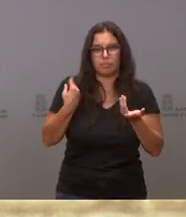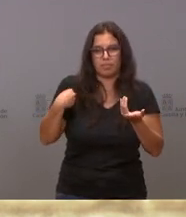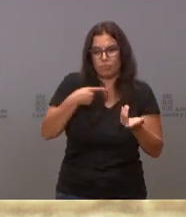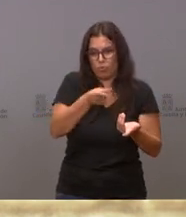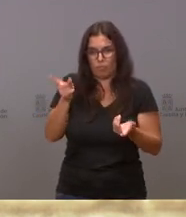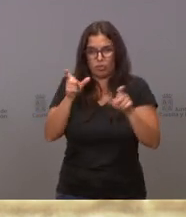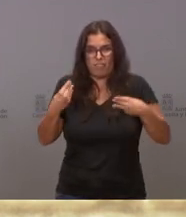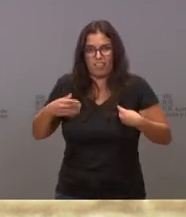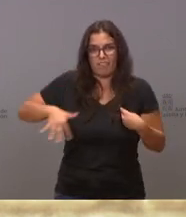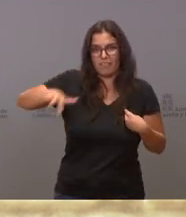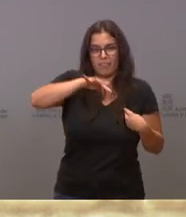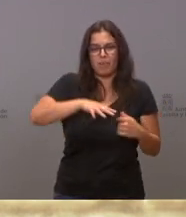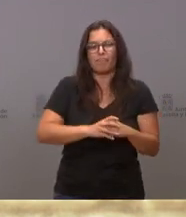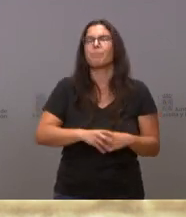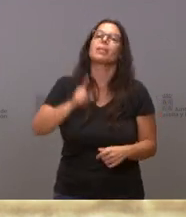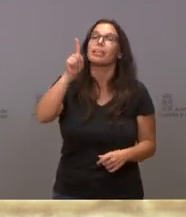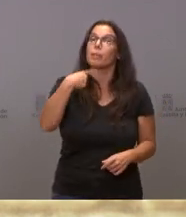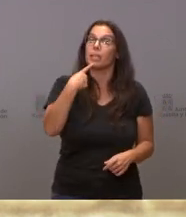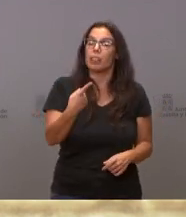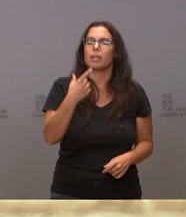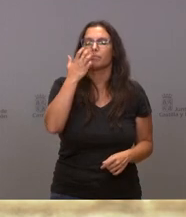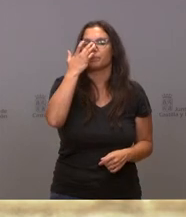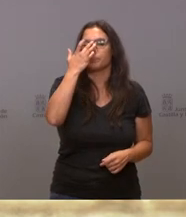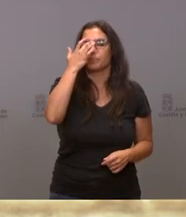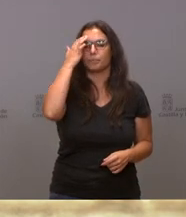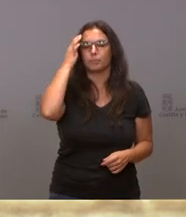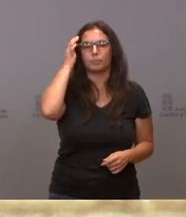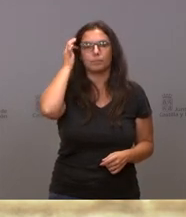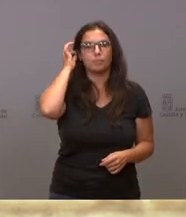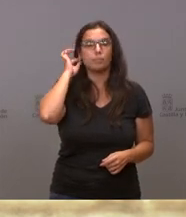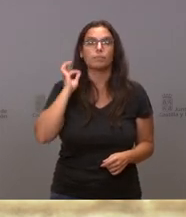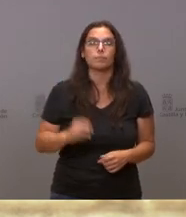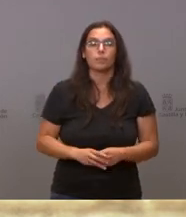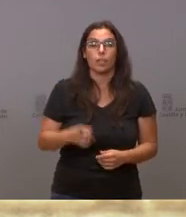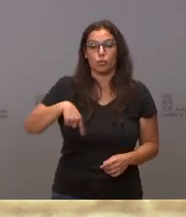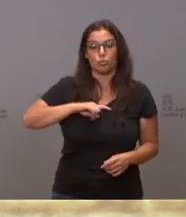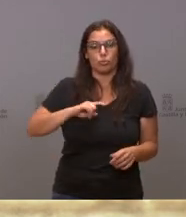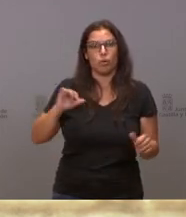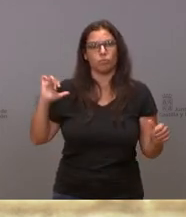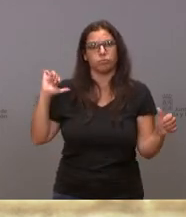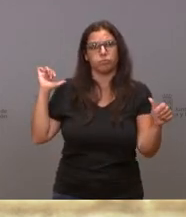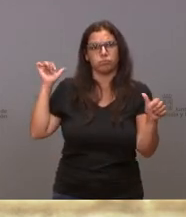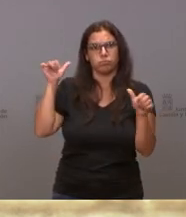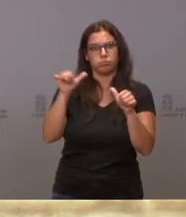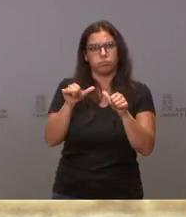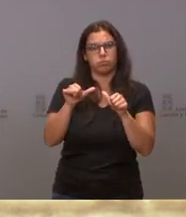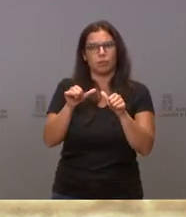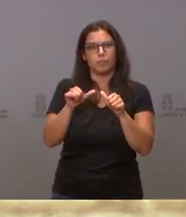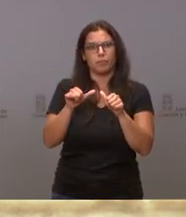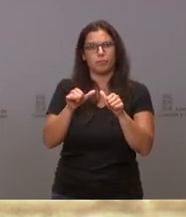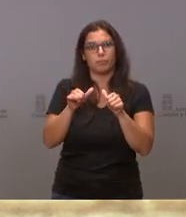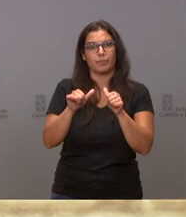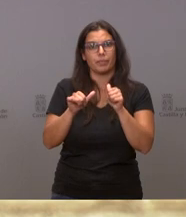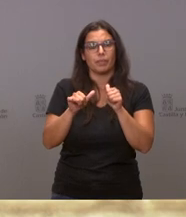vecinos. Sí decir también en este sentido que venimos trabajando desde antes de la extinción